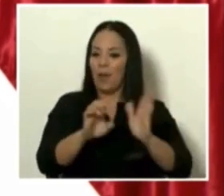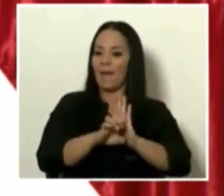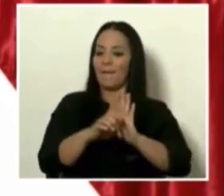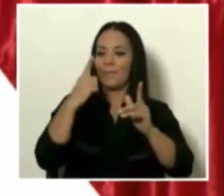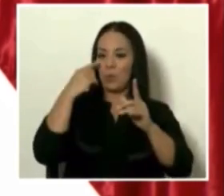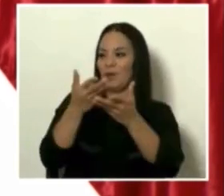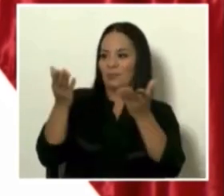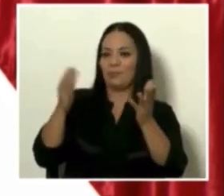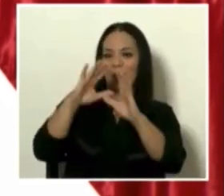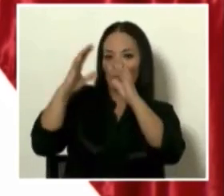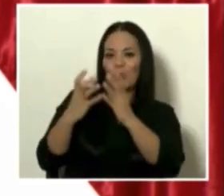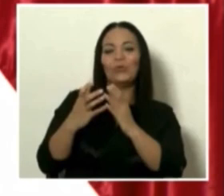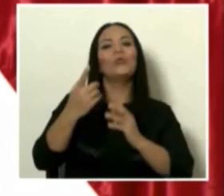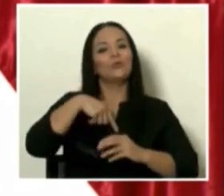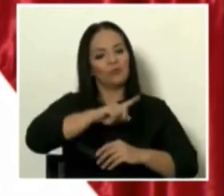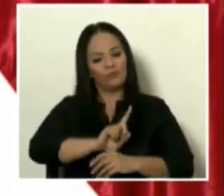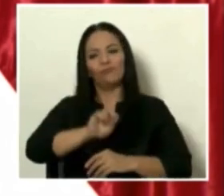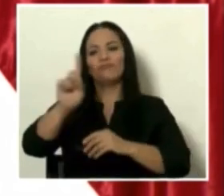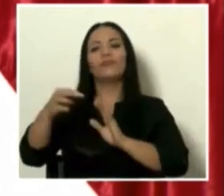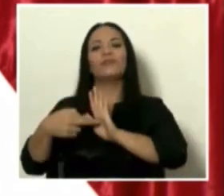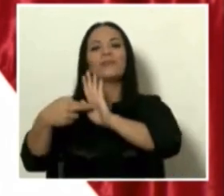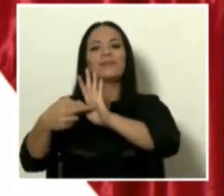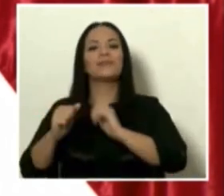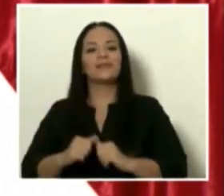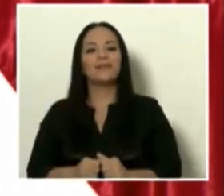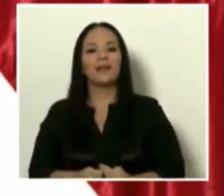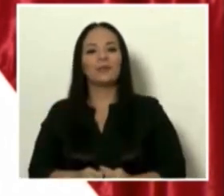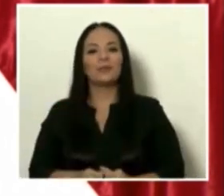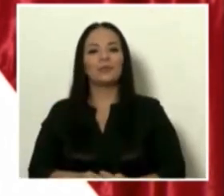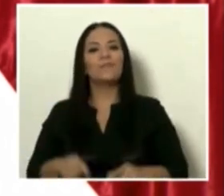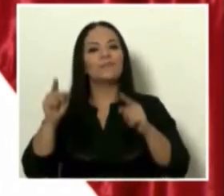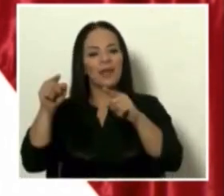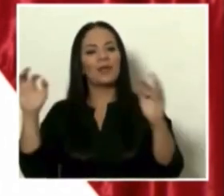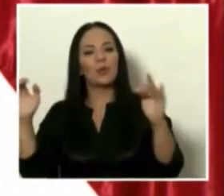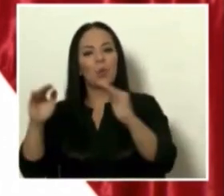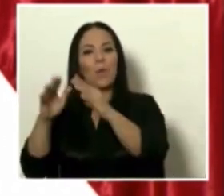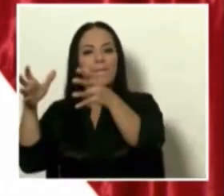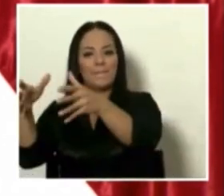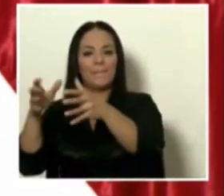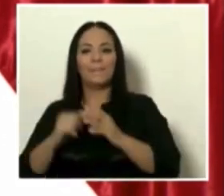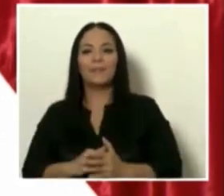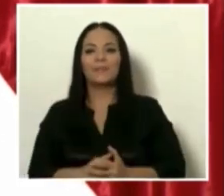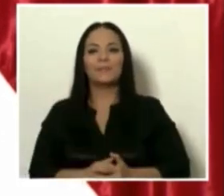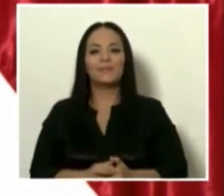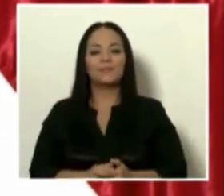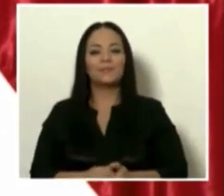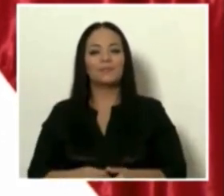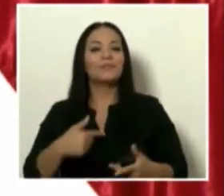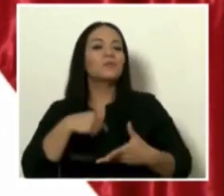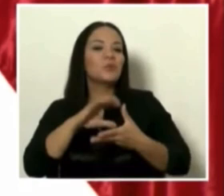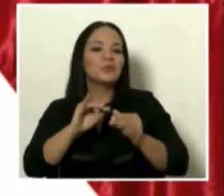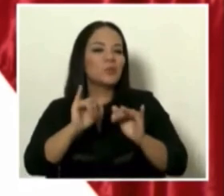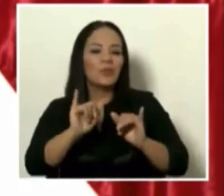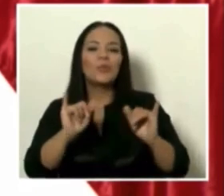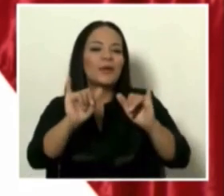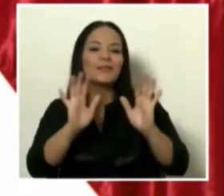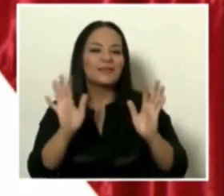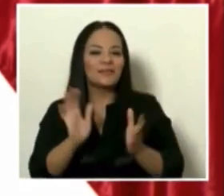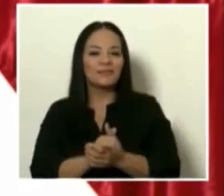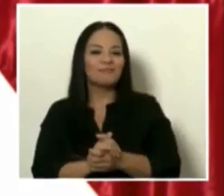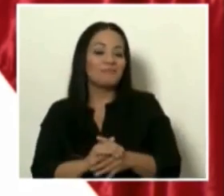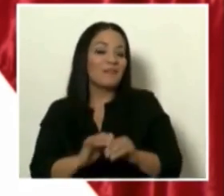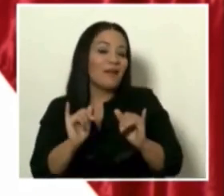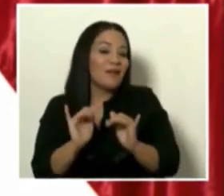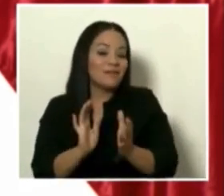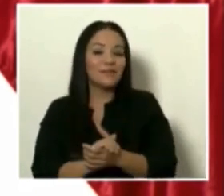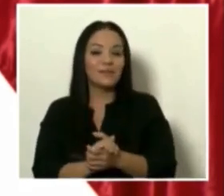para el mundo, estemos representados en esa cumbre. Y entonces, yo les cuento, así fue la demanda, así fue